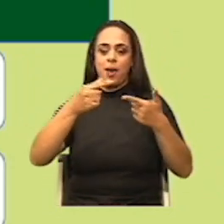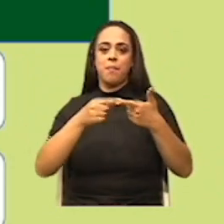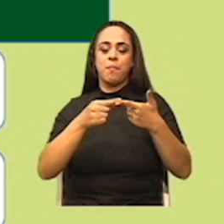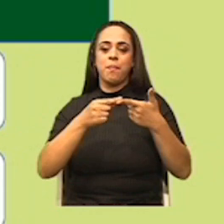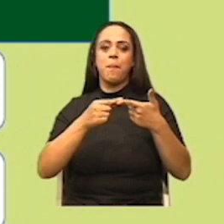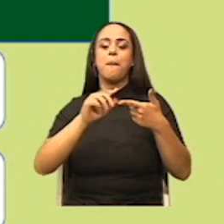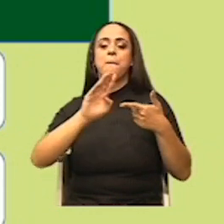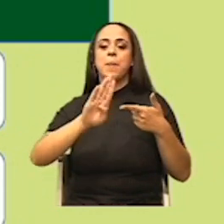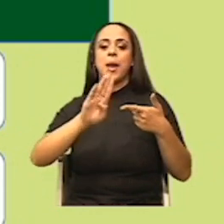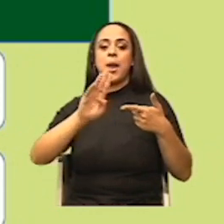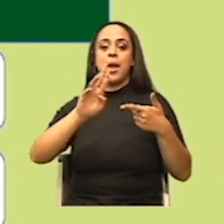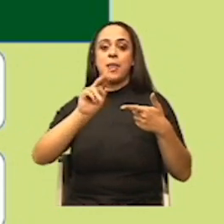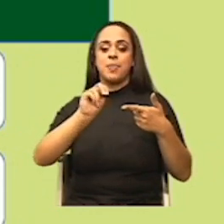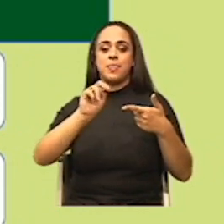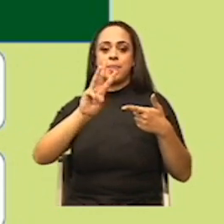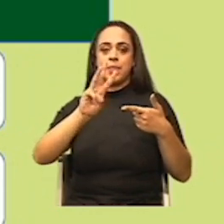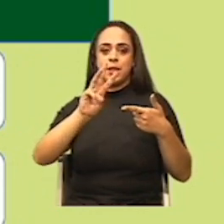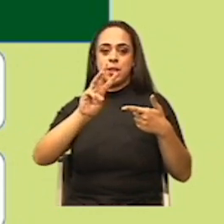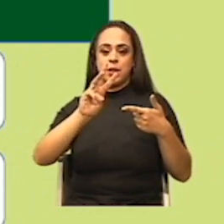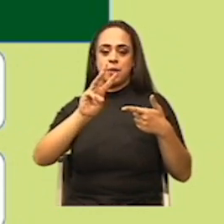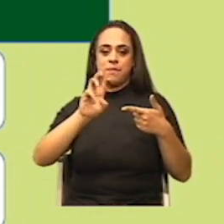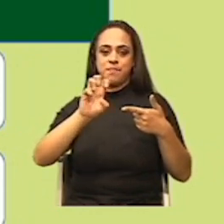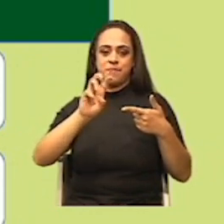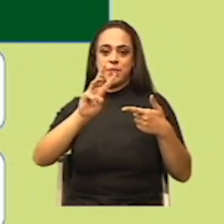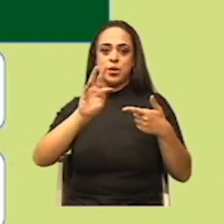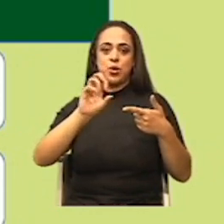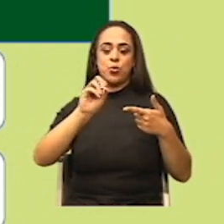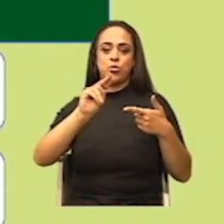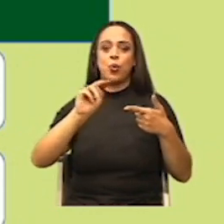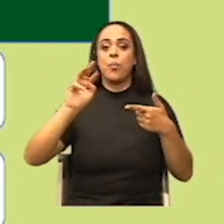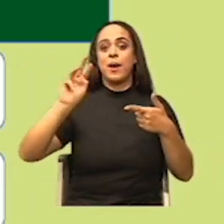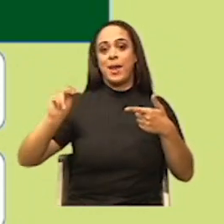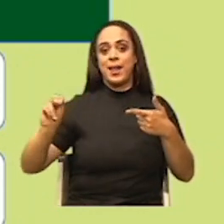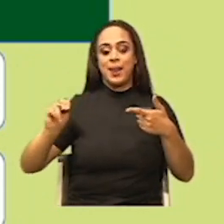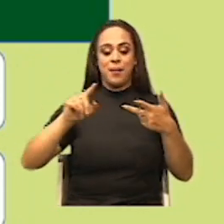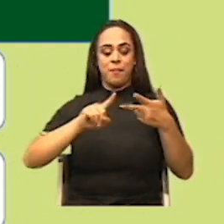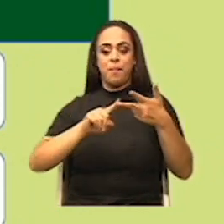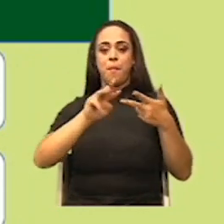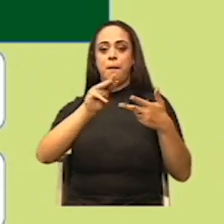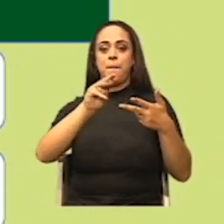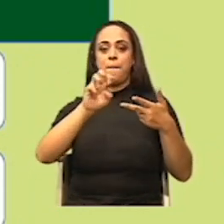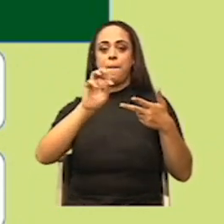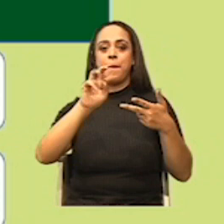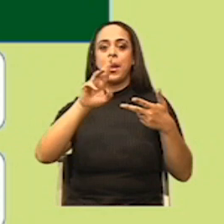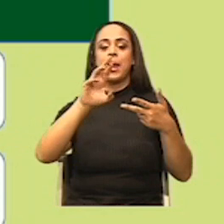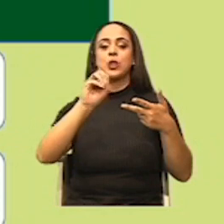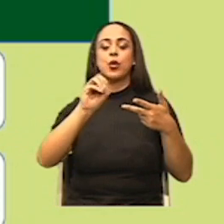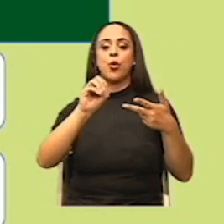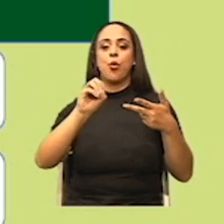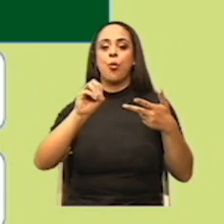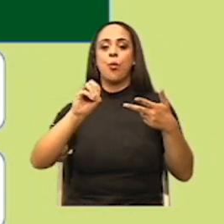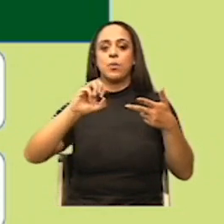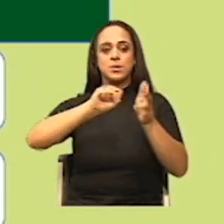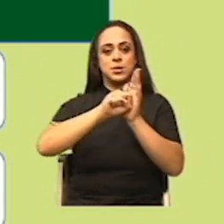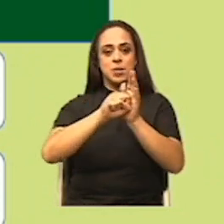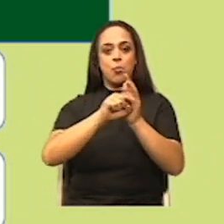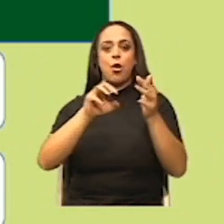el newton con su símbolo N. Opción C, el metro con su símbolo M.